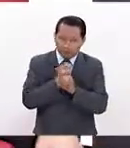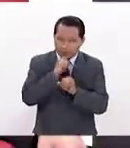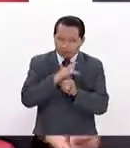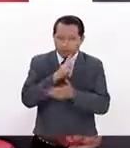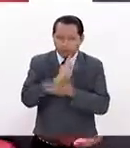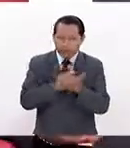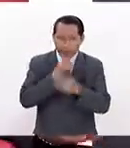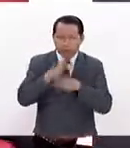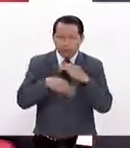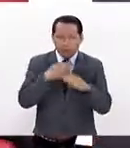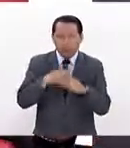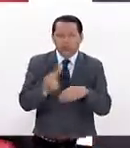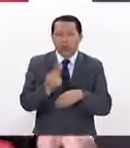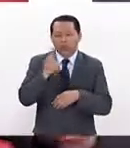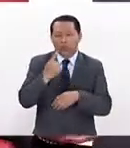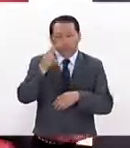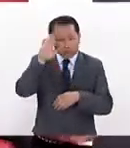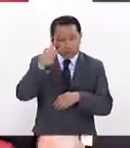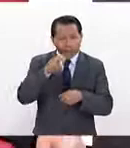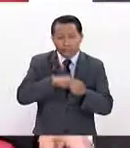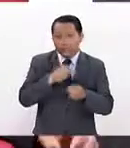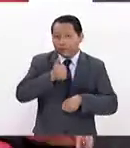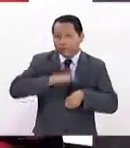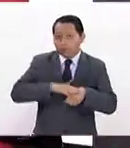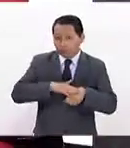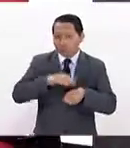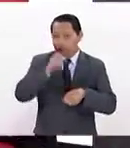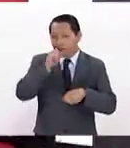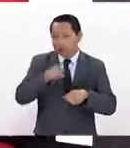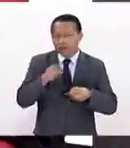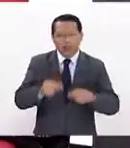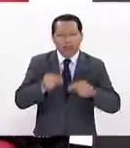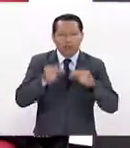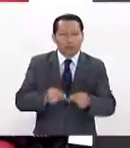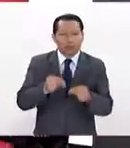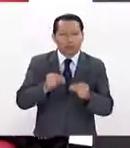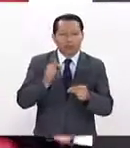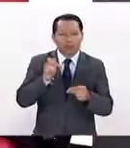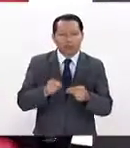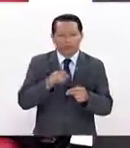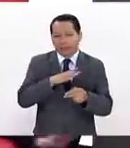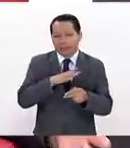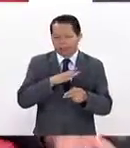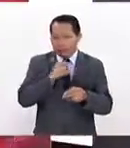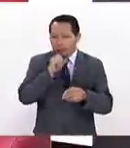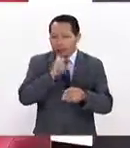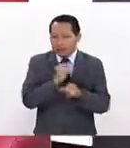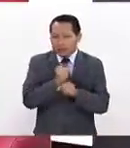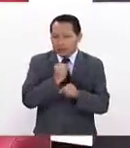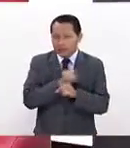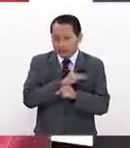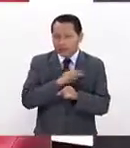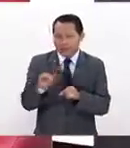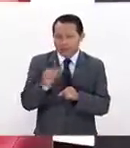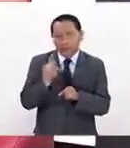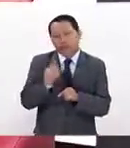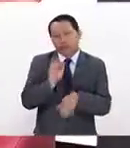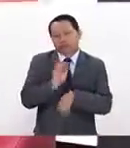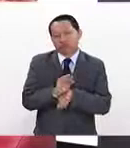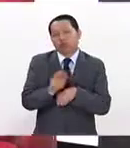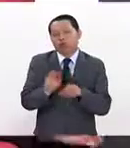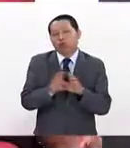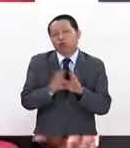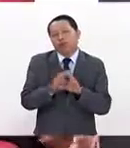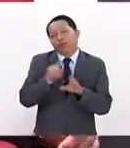programas globales hay una que se llama Maestría en Administración Global de Negocios, que es totalmente en línea. Y esto también te da la ventaja de que tú